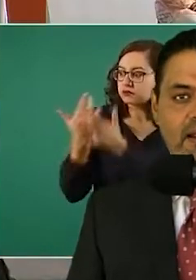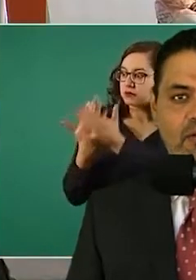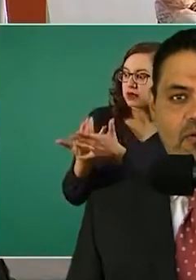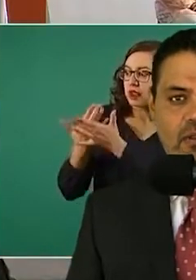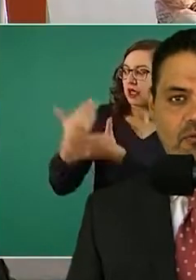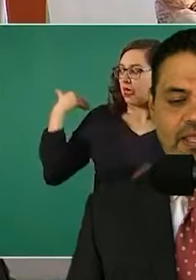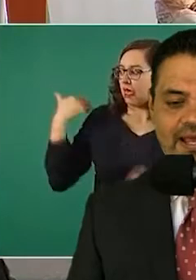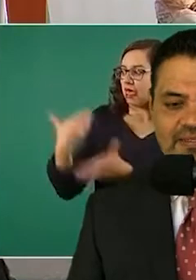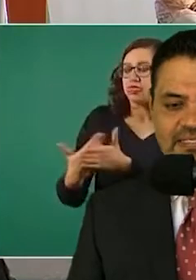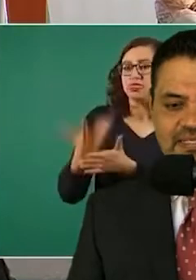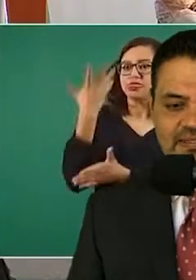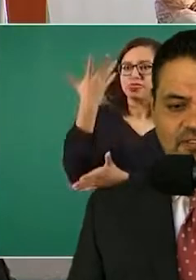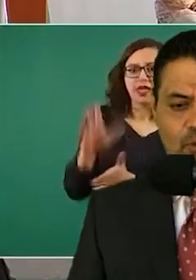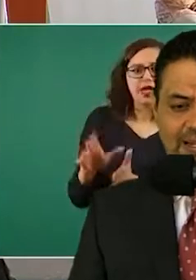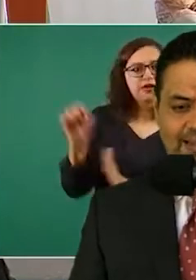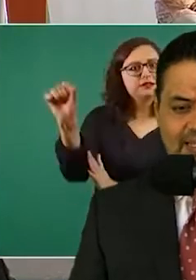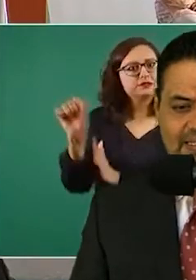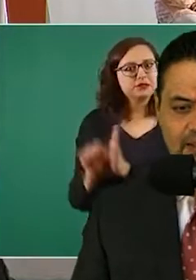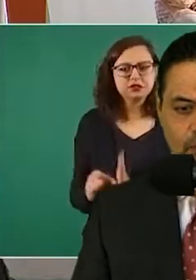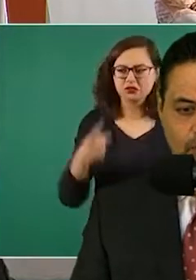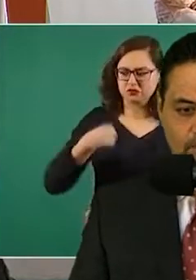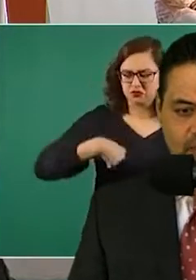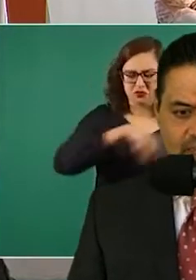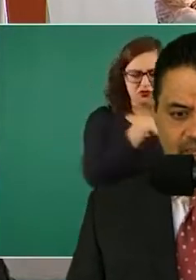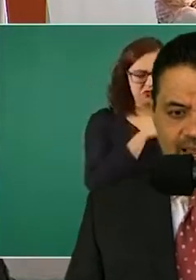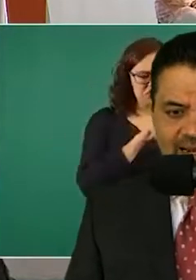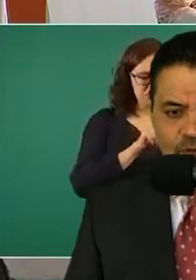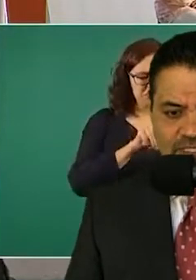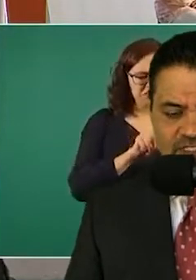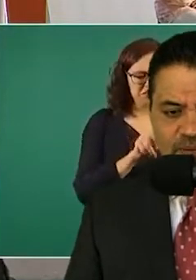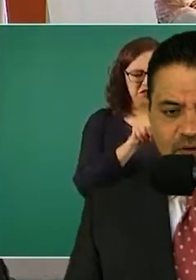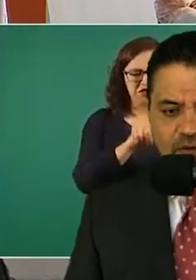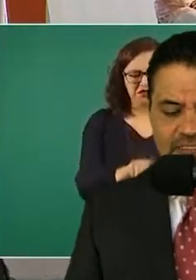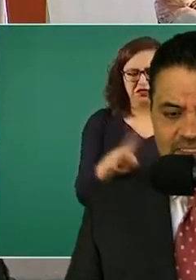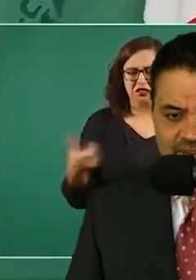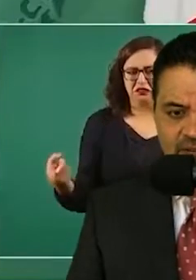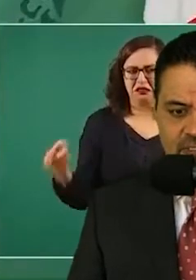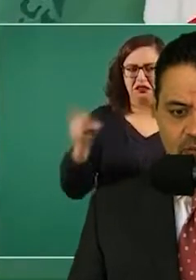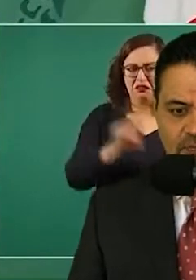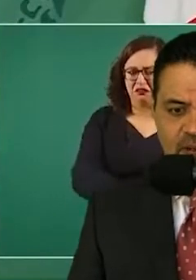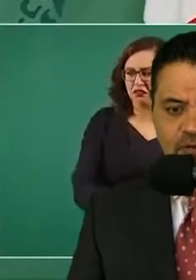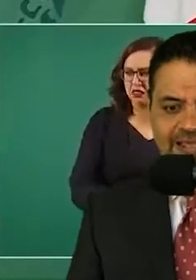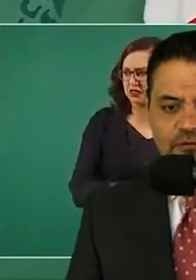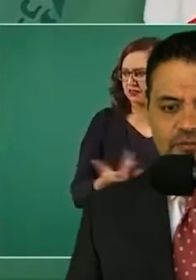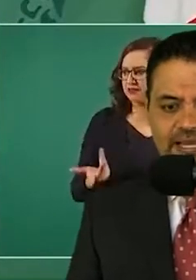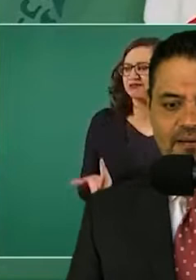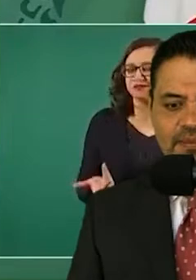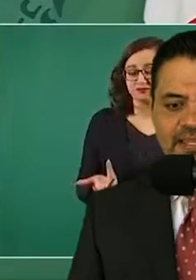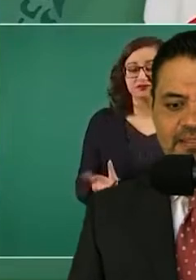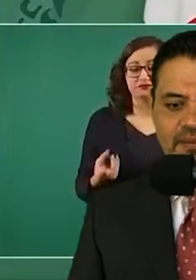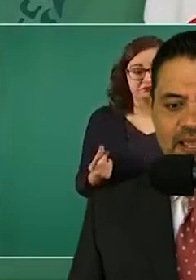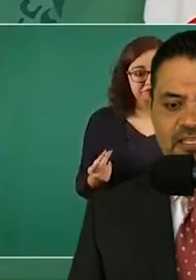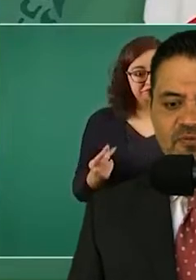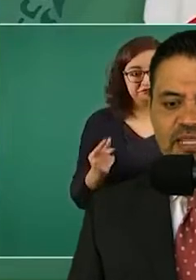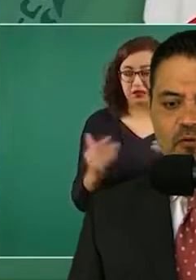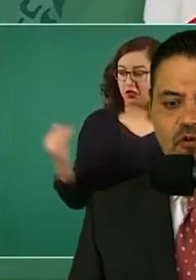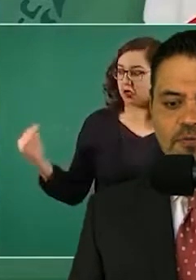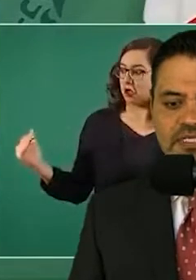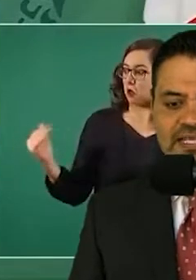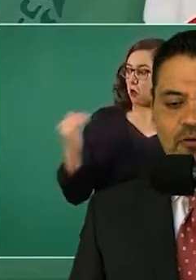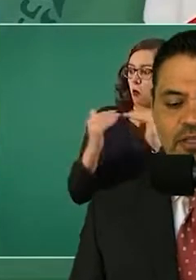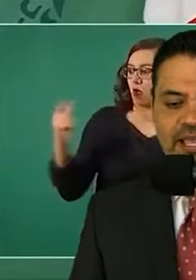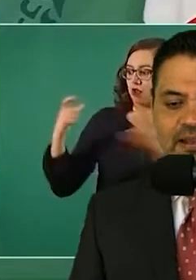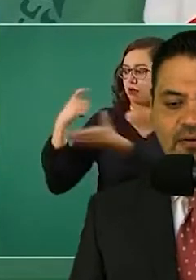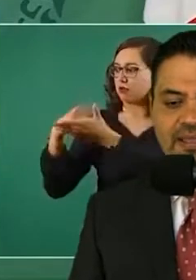logró adjudicar 345. Alcocer explicó, el secretario de Salud explicó que en total, mediante el mecanismo de la